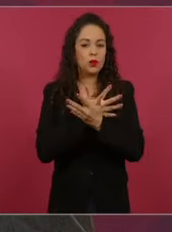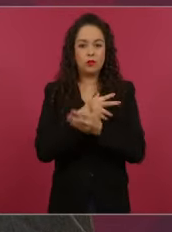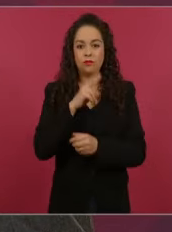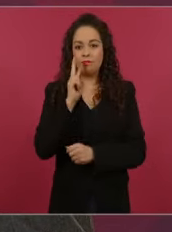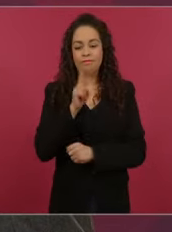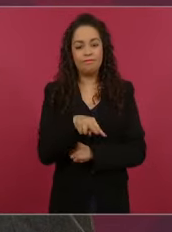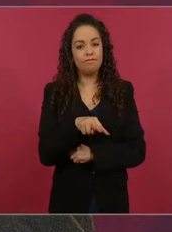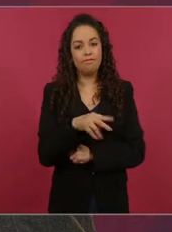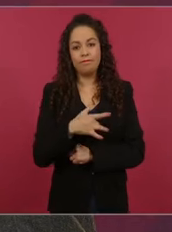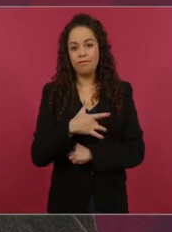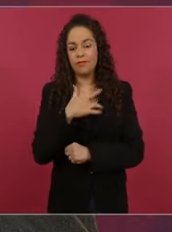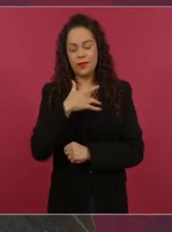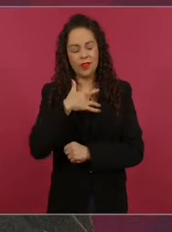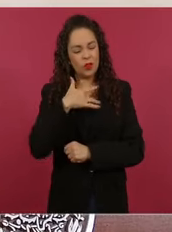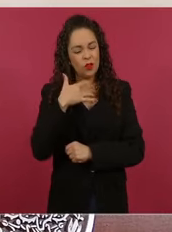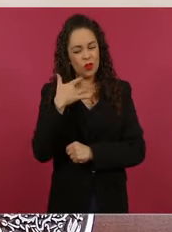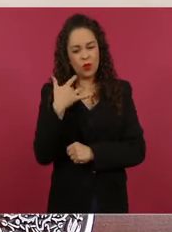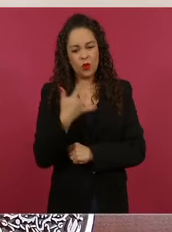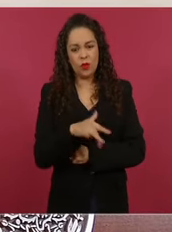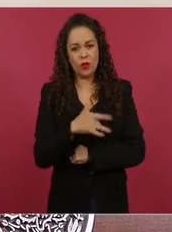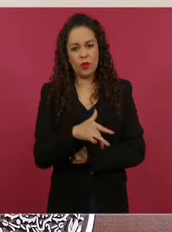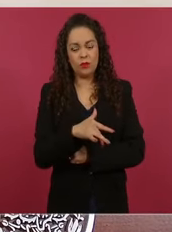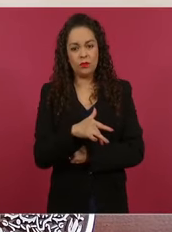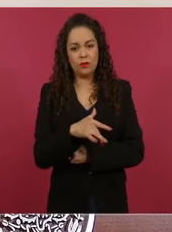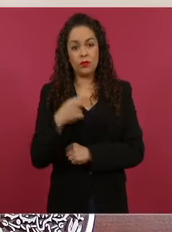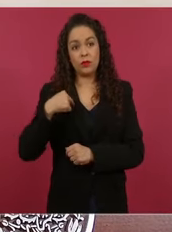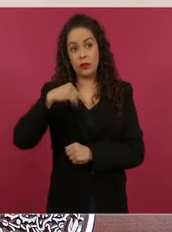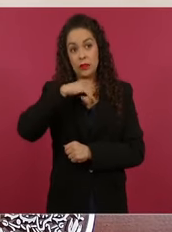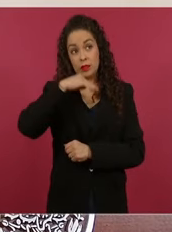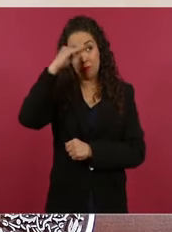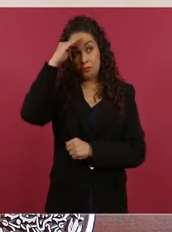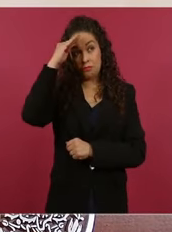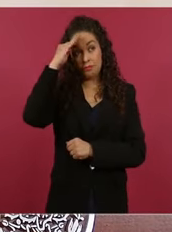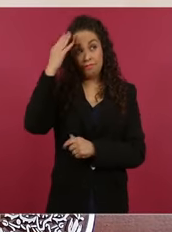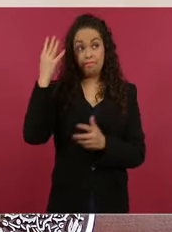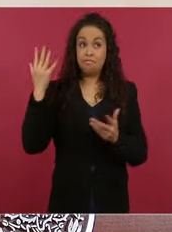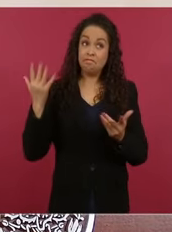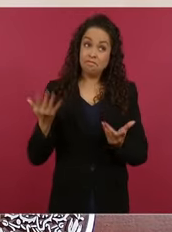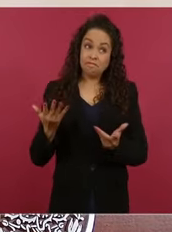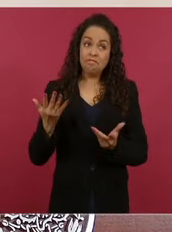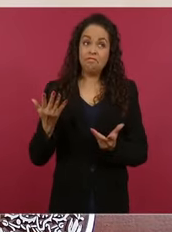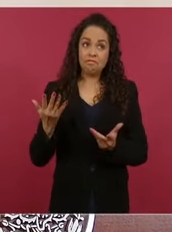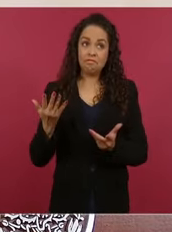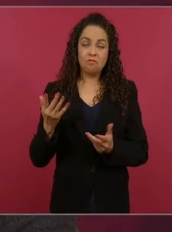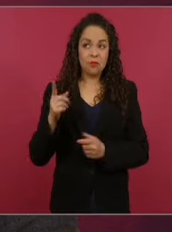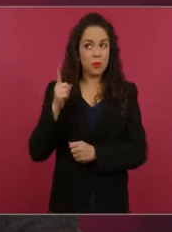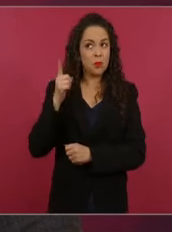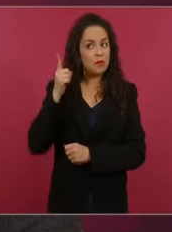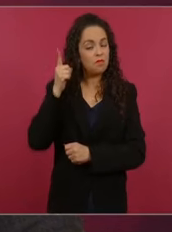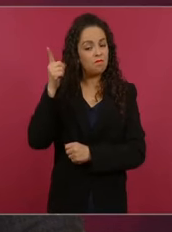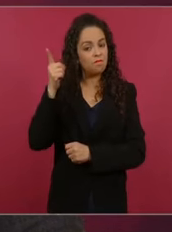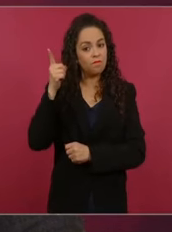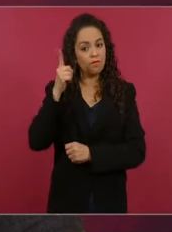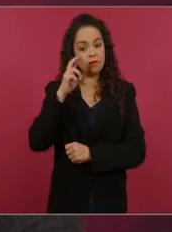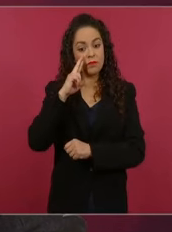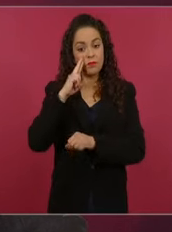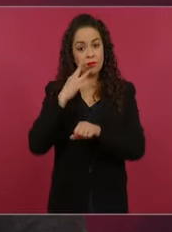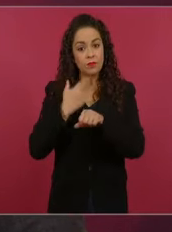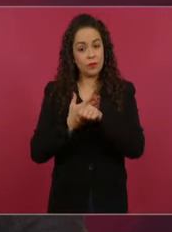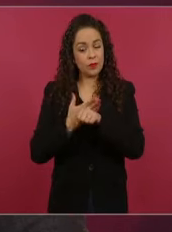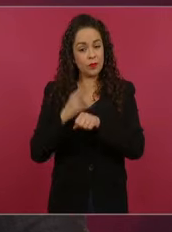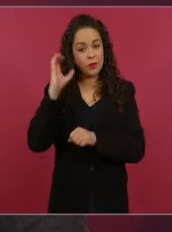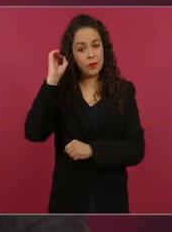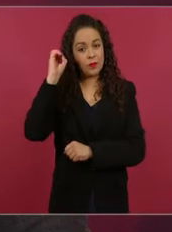consideramos que Naciones Unidas debe de aplicarse a fondo,